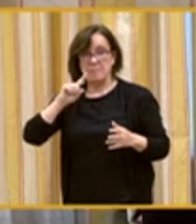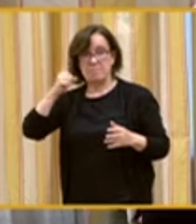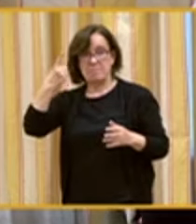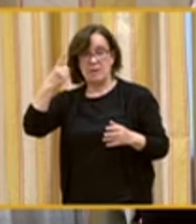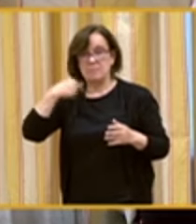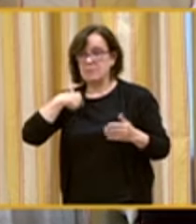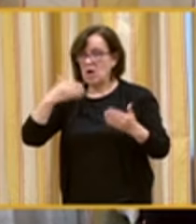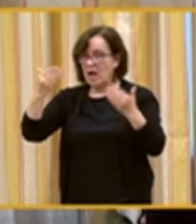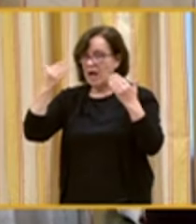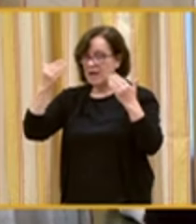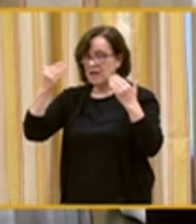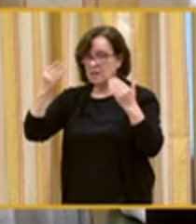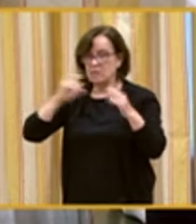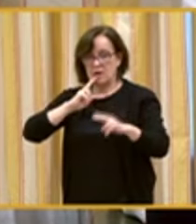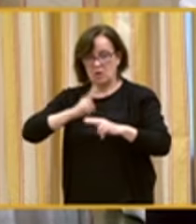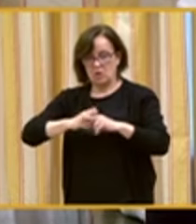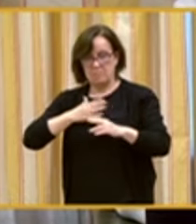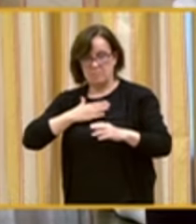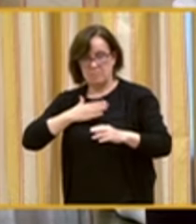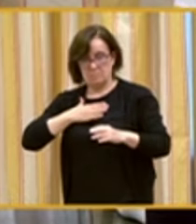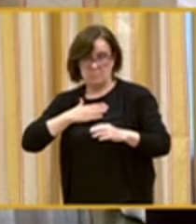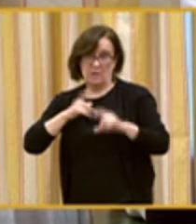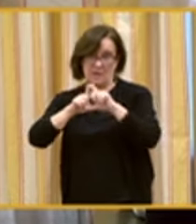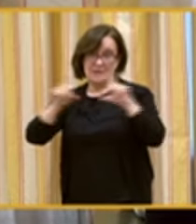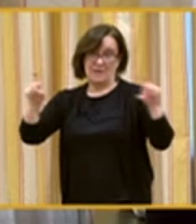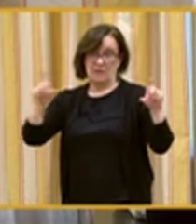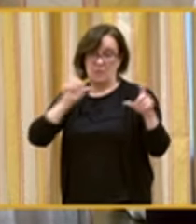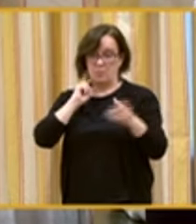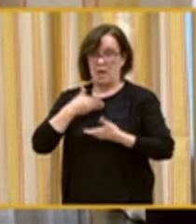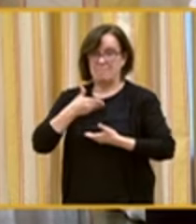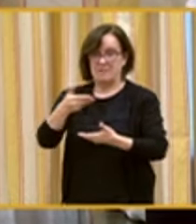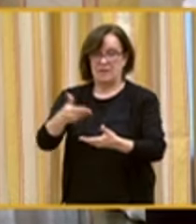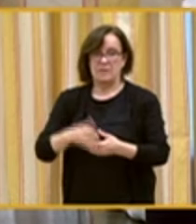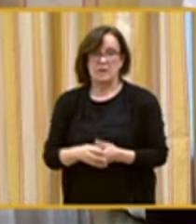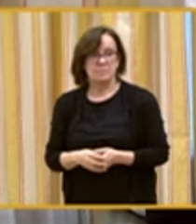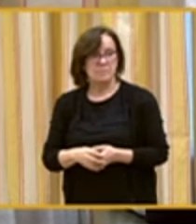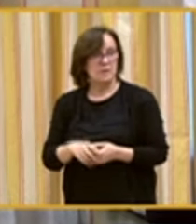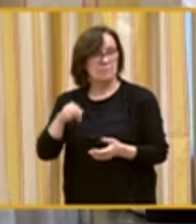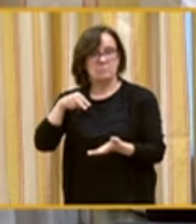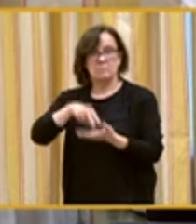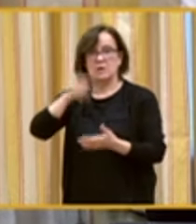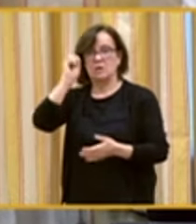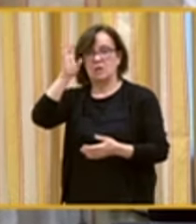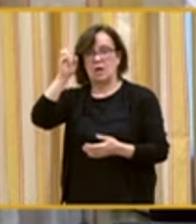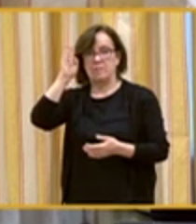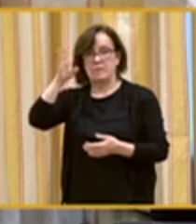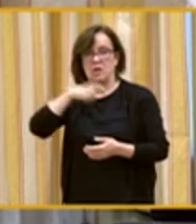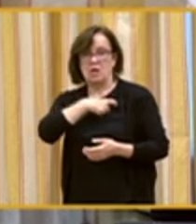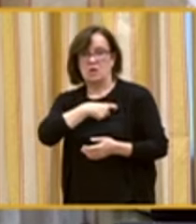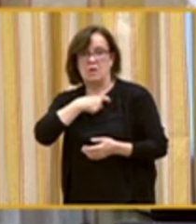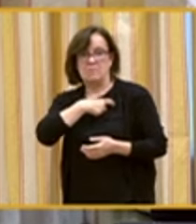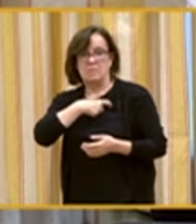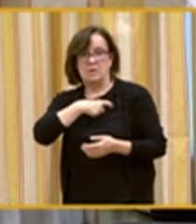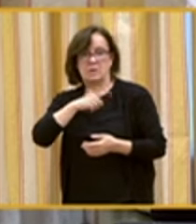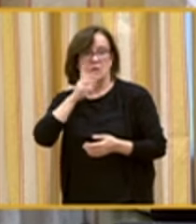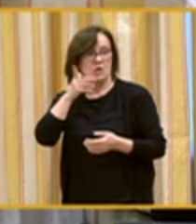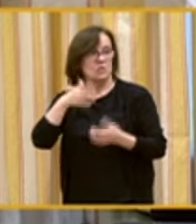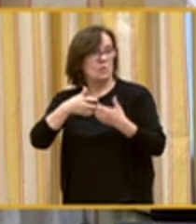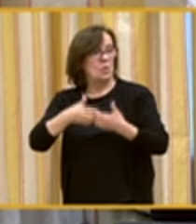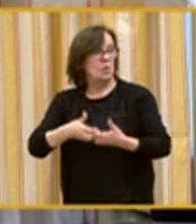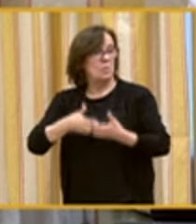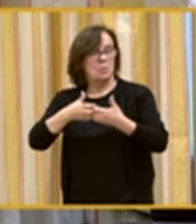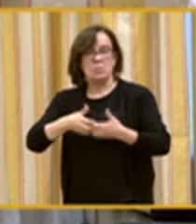lugar mi agradecimiento en nombre de Plena Inclusión España por la invitación a comparecer en esta comisión que entendemos que es un motor